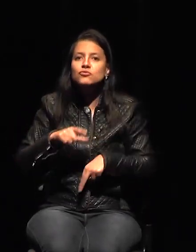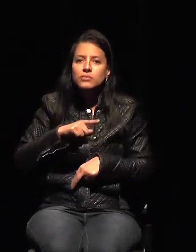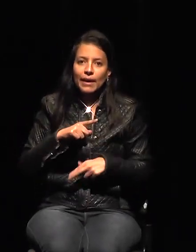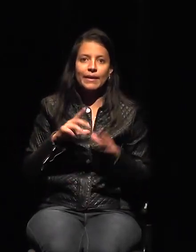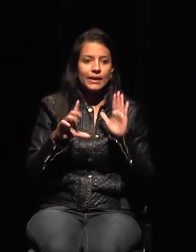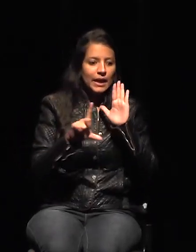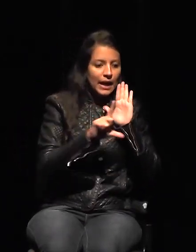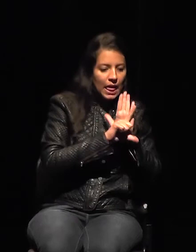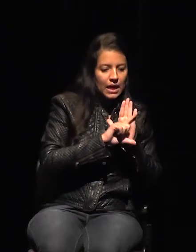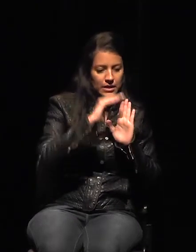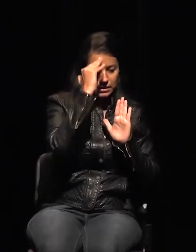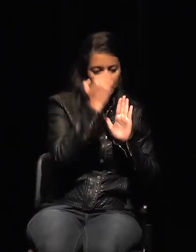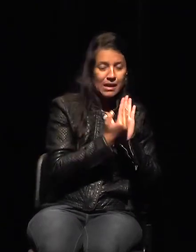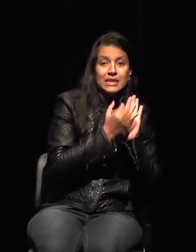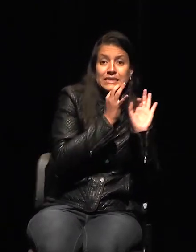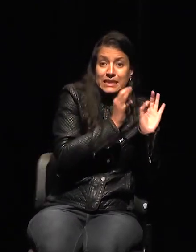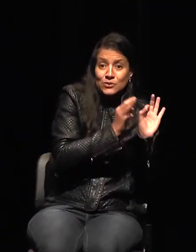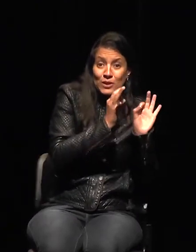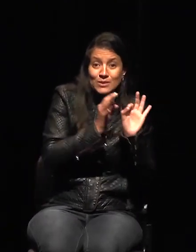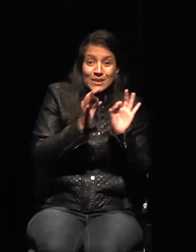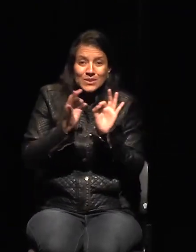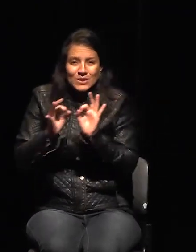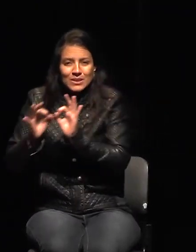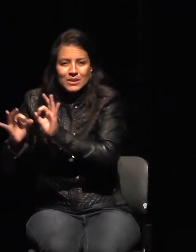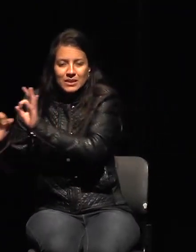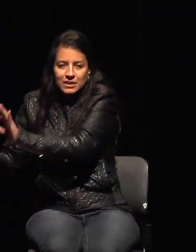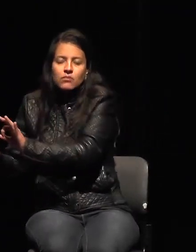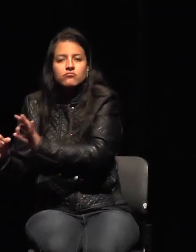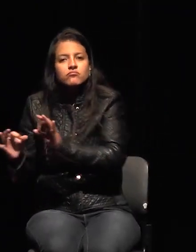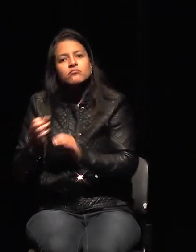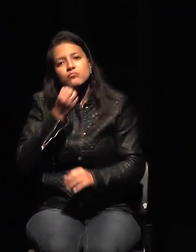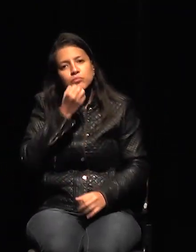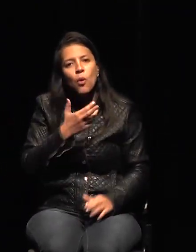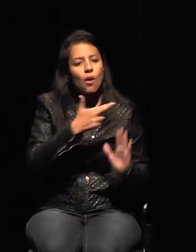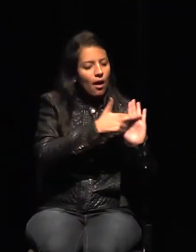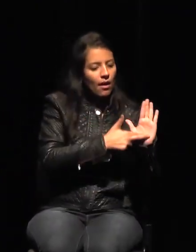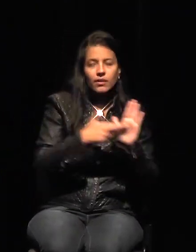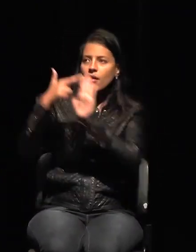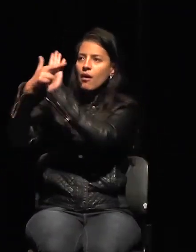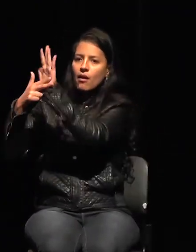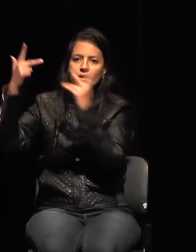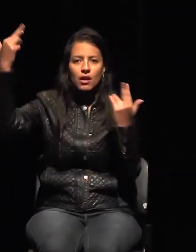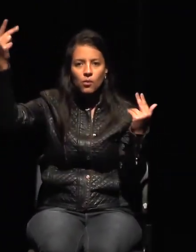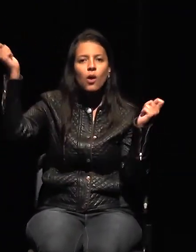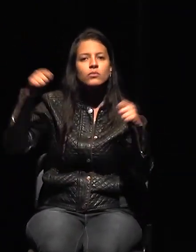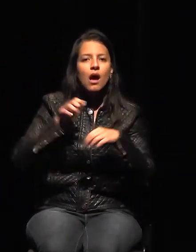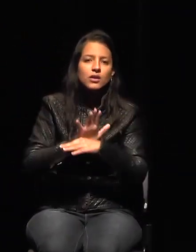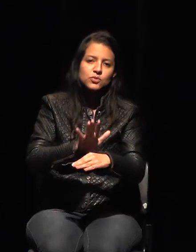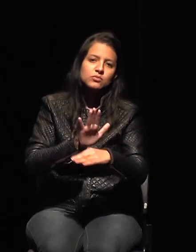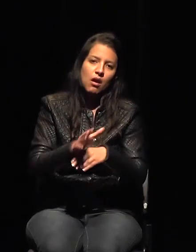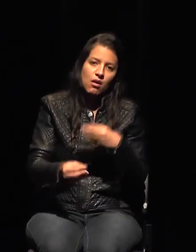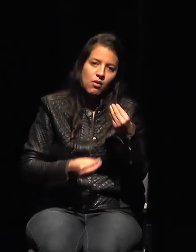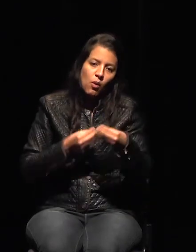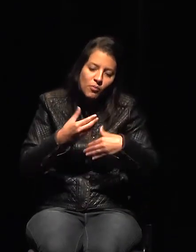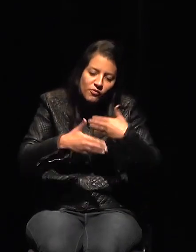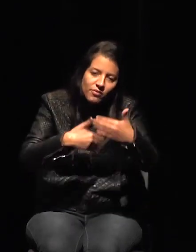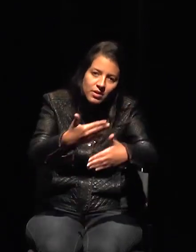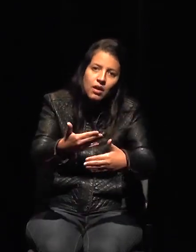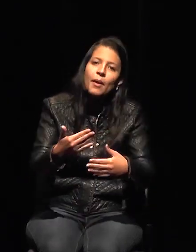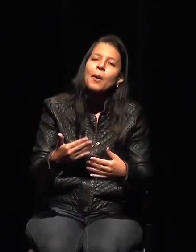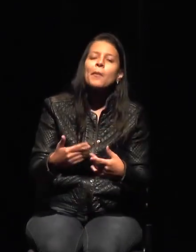correctamente. Quizás pudiéramos dividir un poco más el trabajo. De lo contrario, tenemos una gran